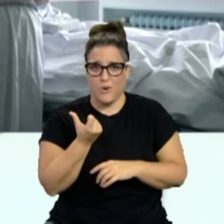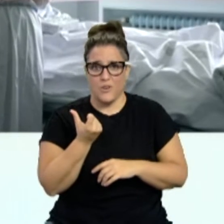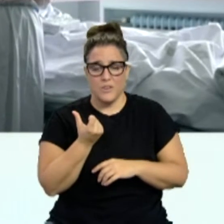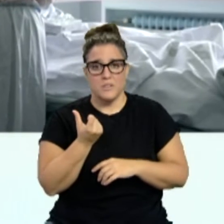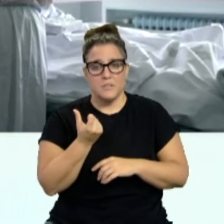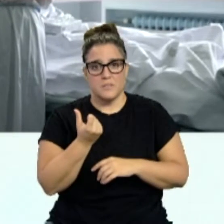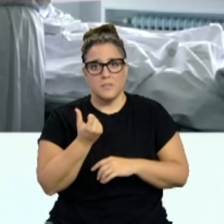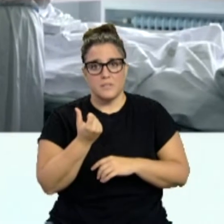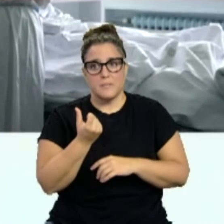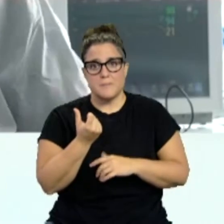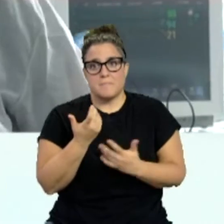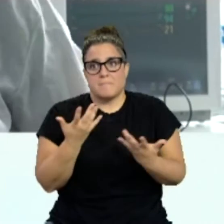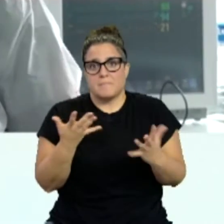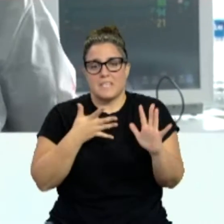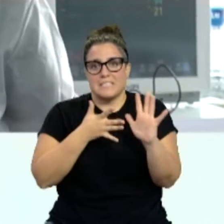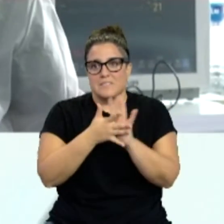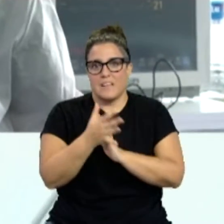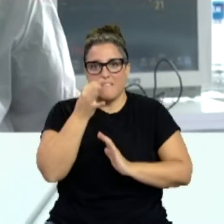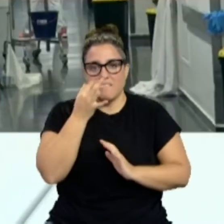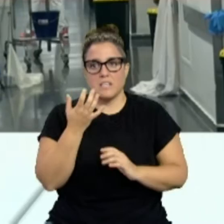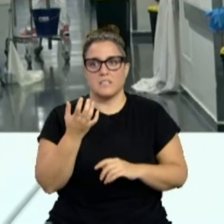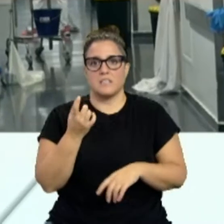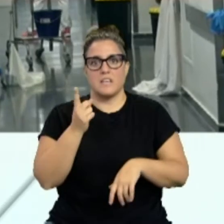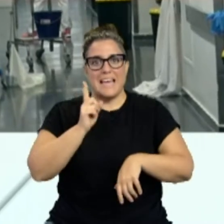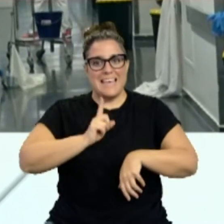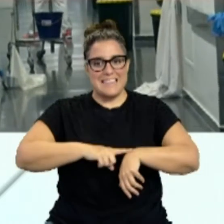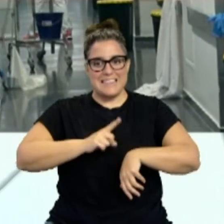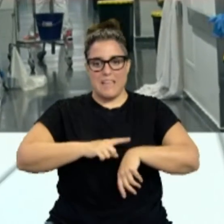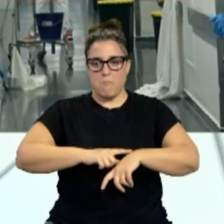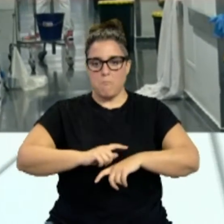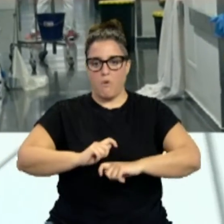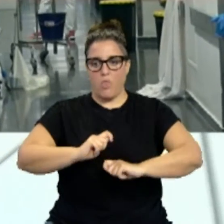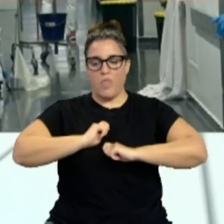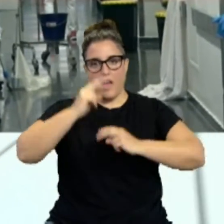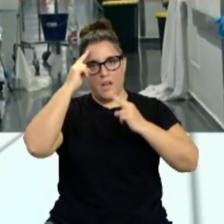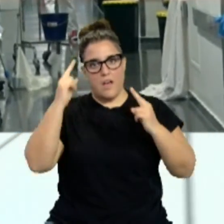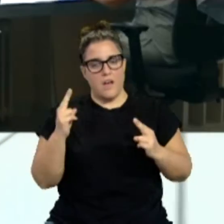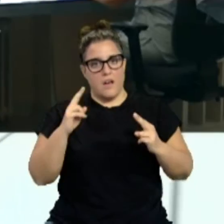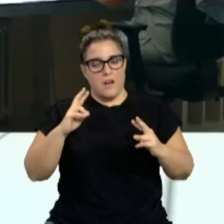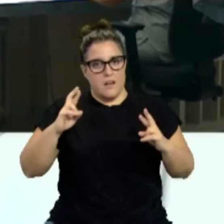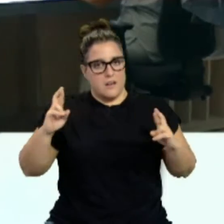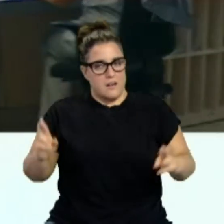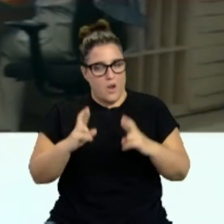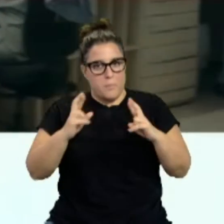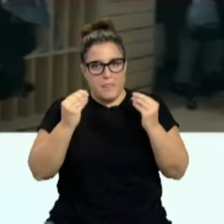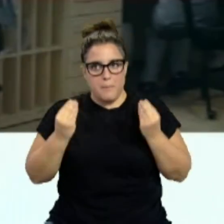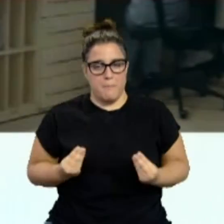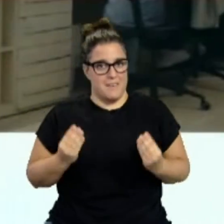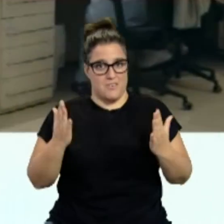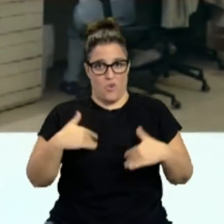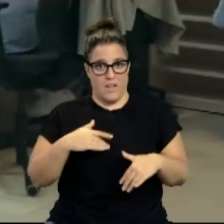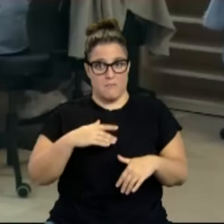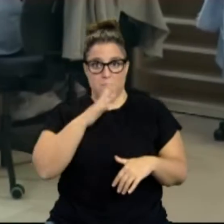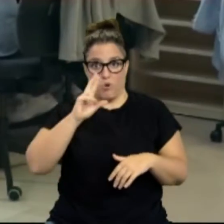Bueno, no han tenido realmente tiempo de recuperarse después de la primera ola. Esta segunda ola